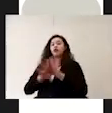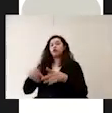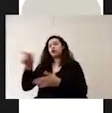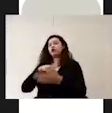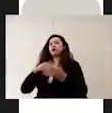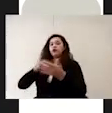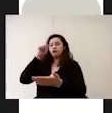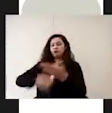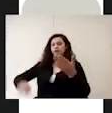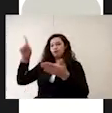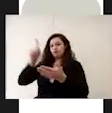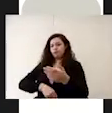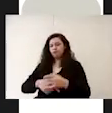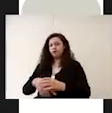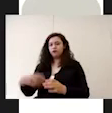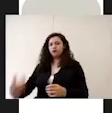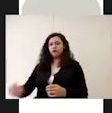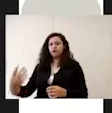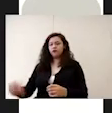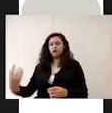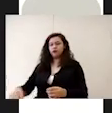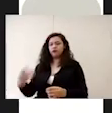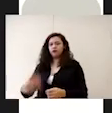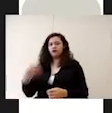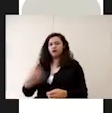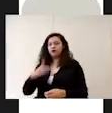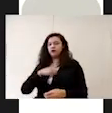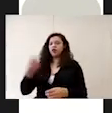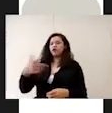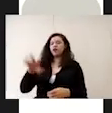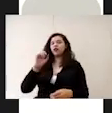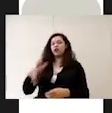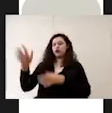espacios debe haber un dispensador de gel